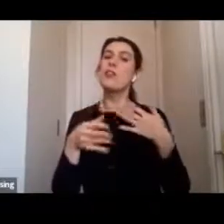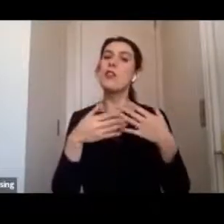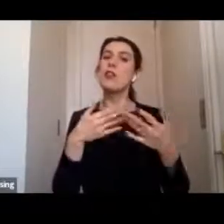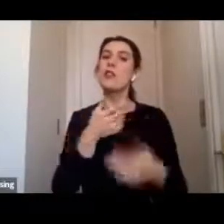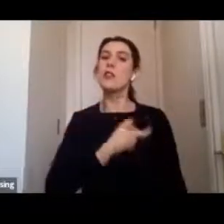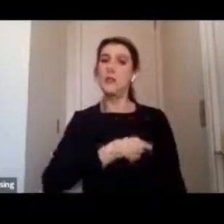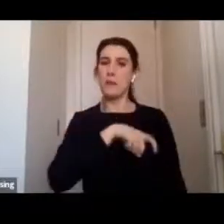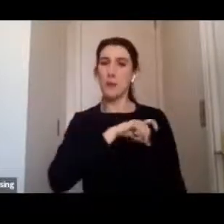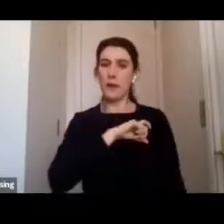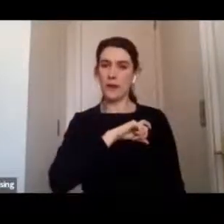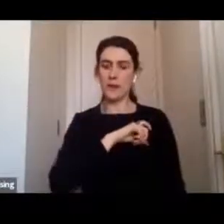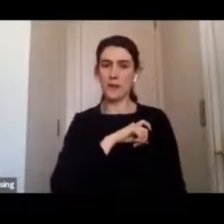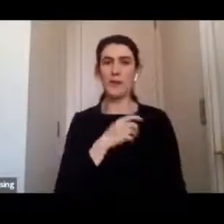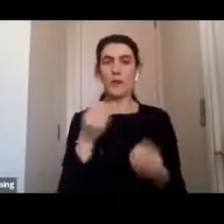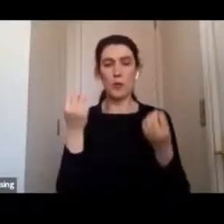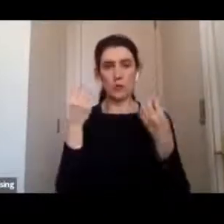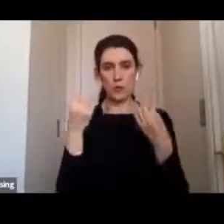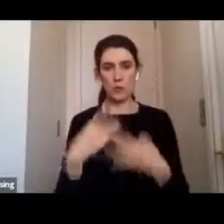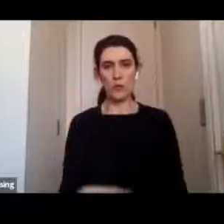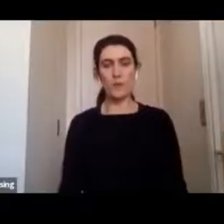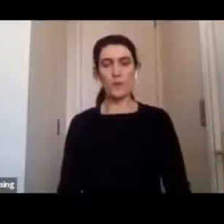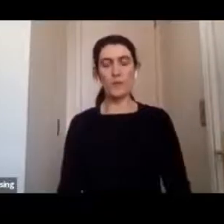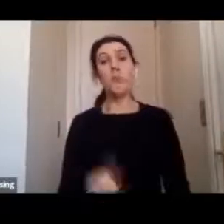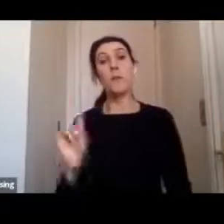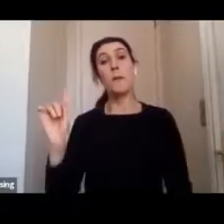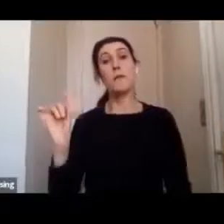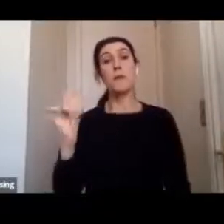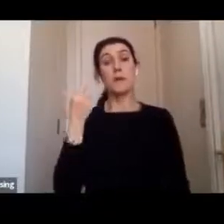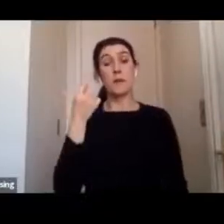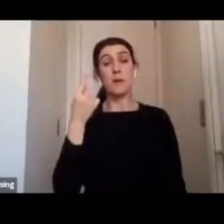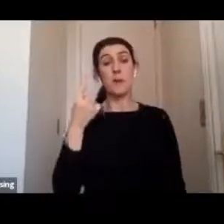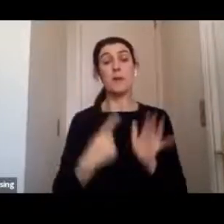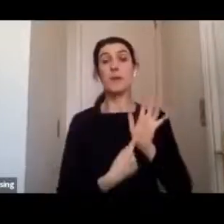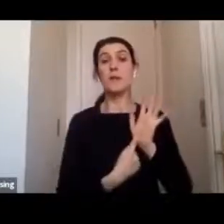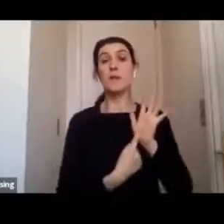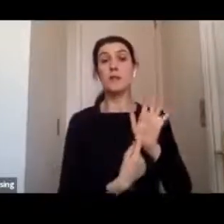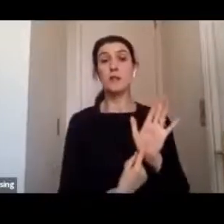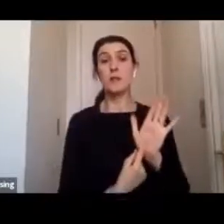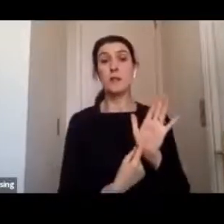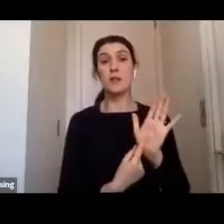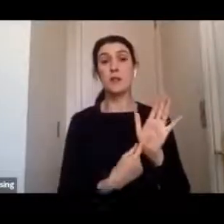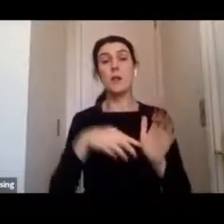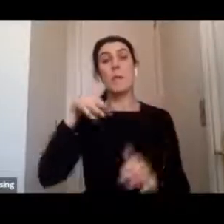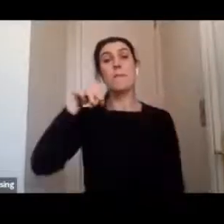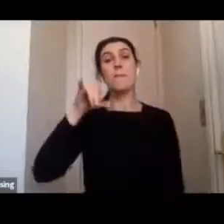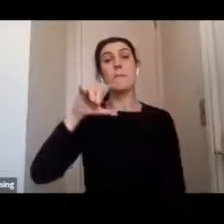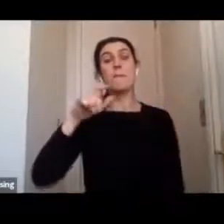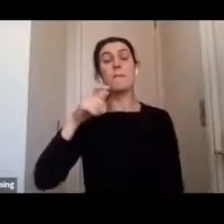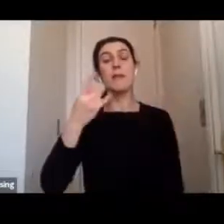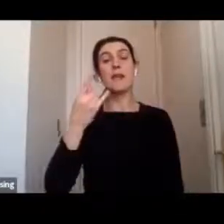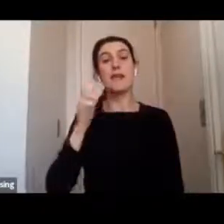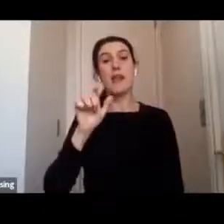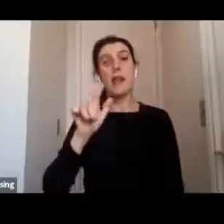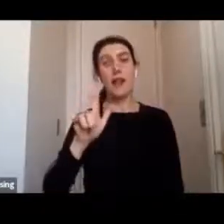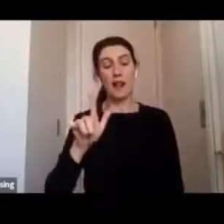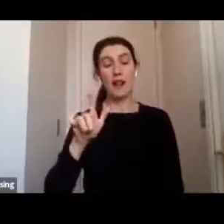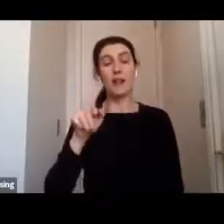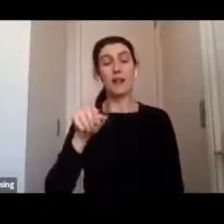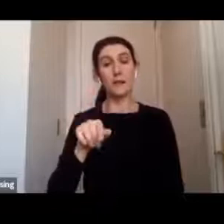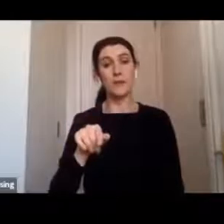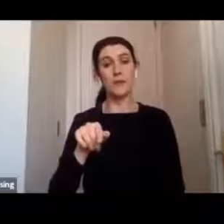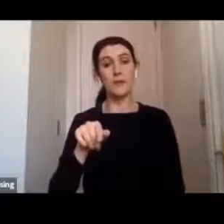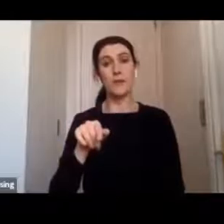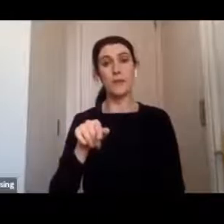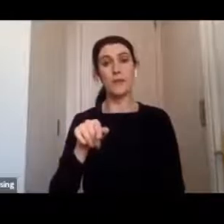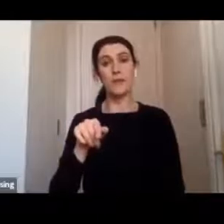De hecho, vamos a partir en primer lugar con la presentación de Miguel, así que